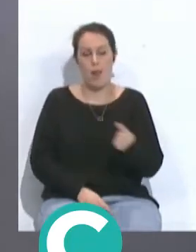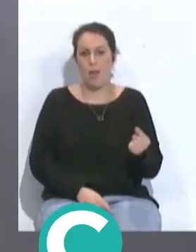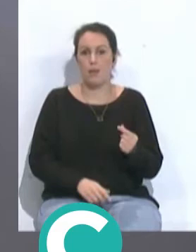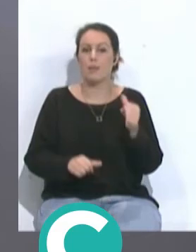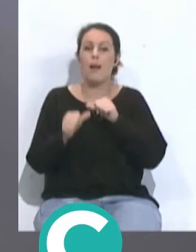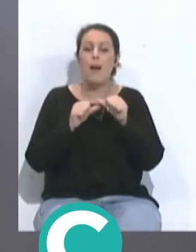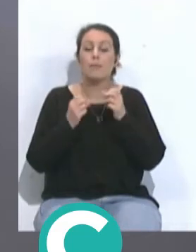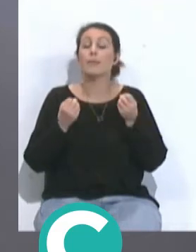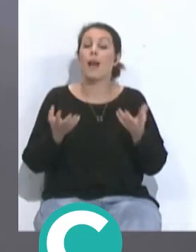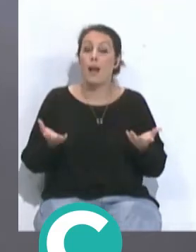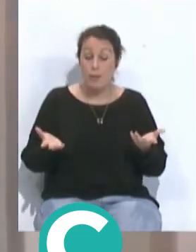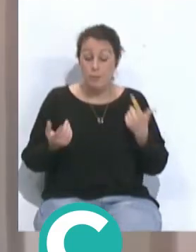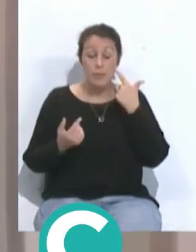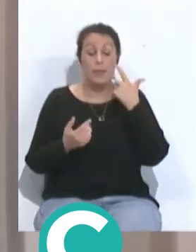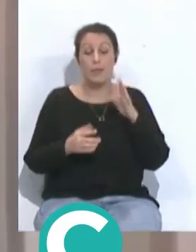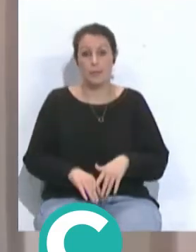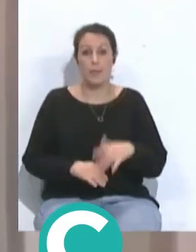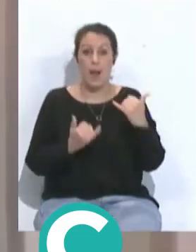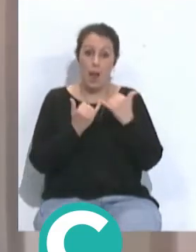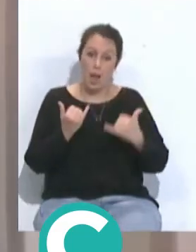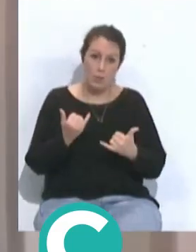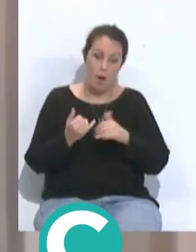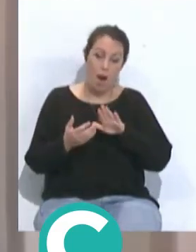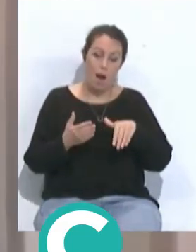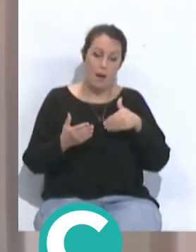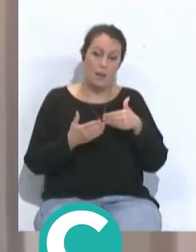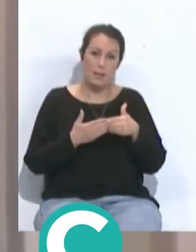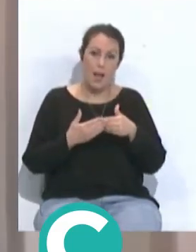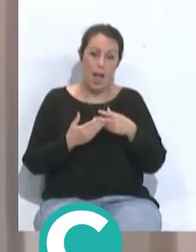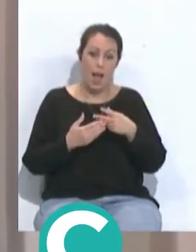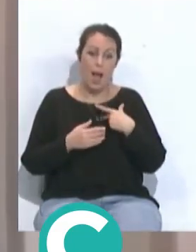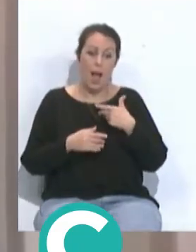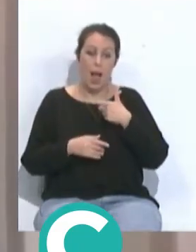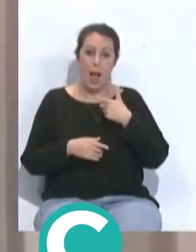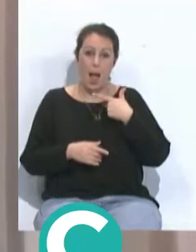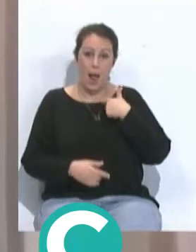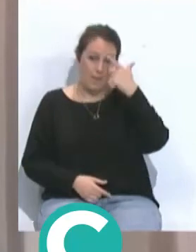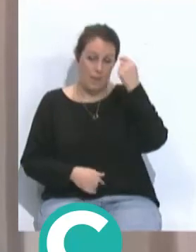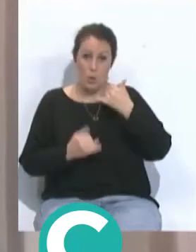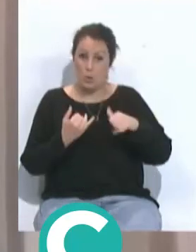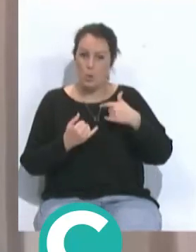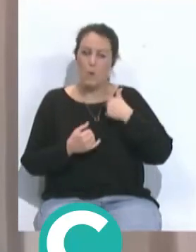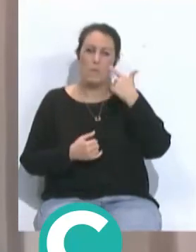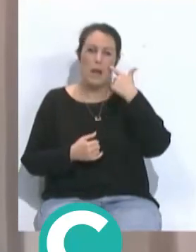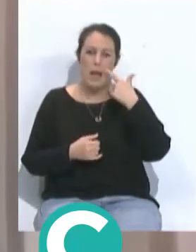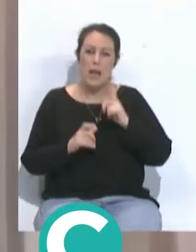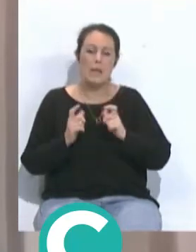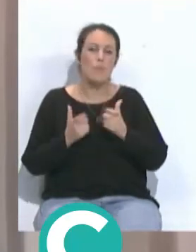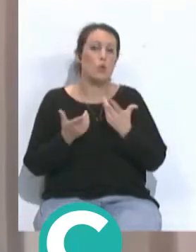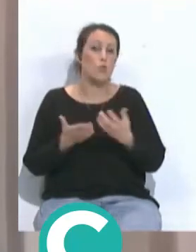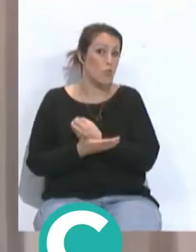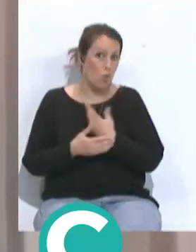liga como está fíjate del Rayo Vallecano hasta era la vez que el último fíjate en la que se están jugando todos estos equipos